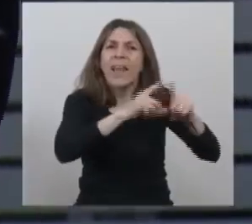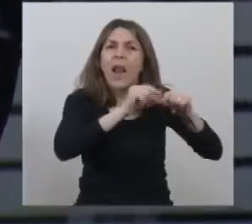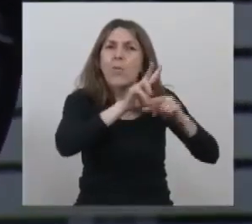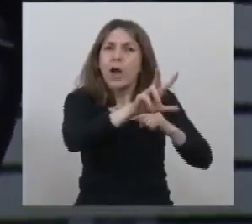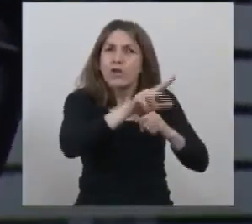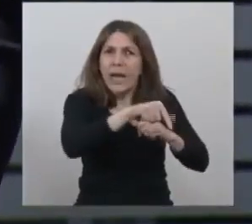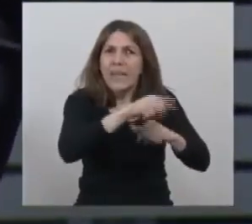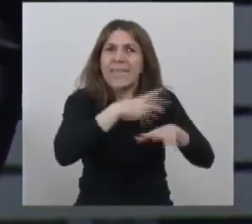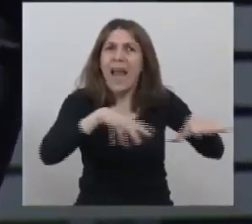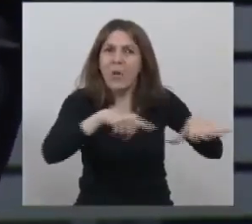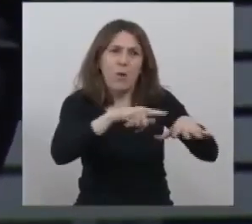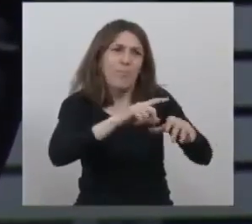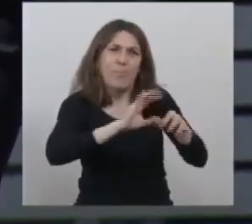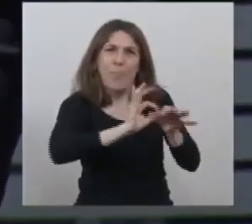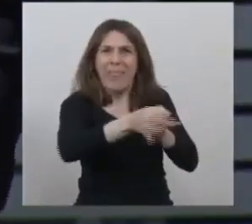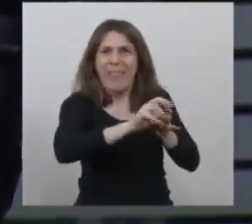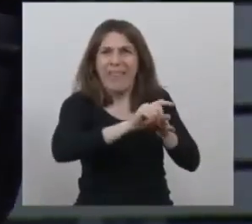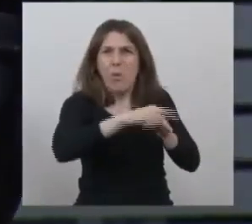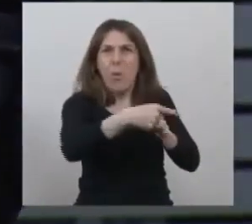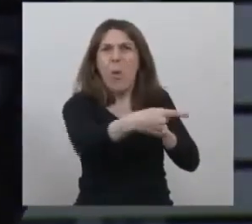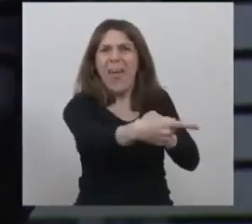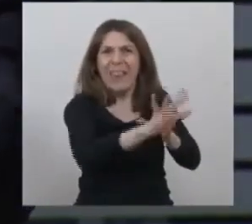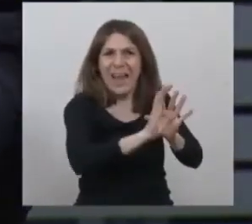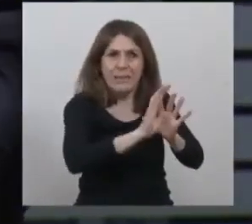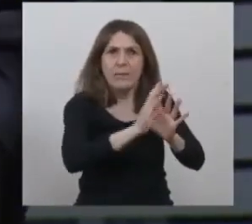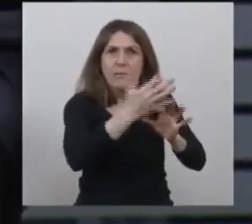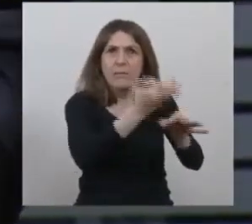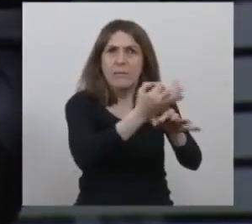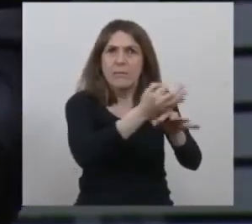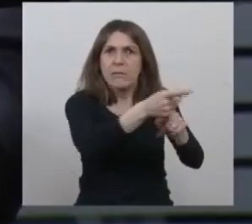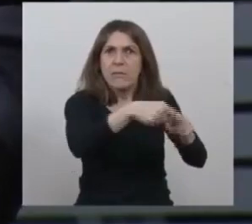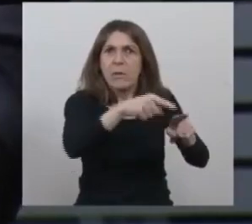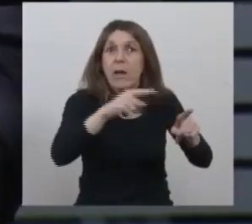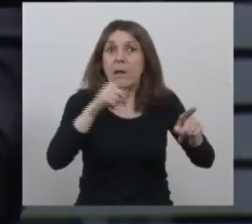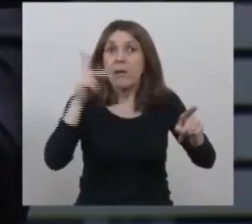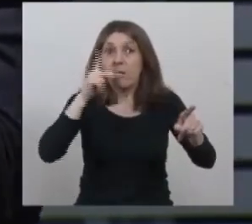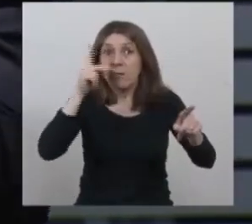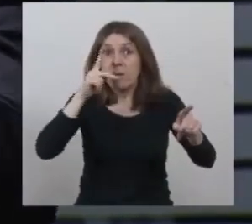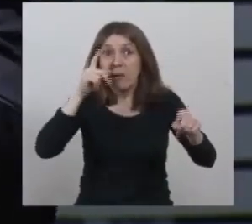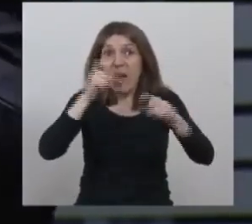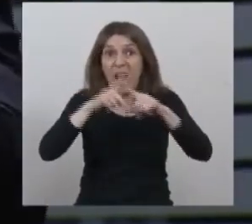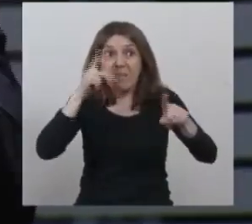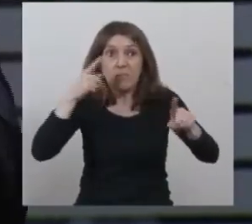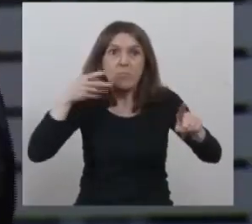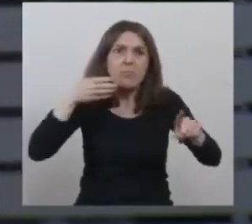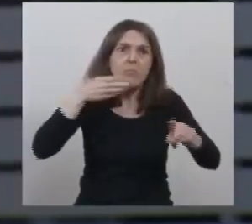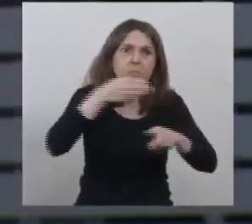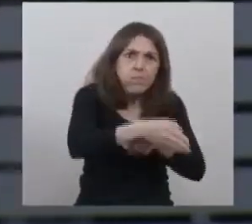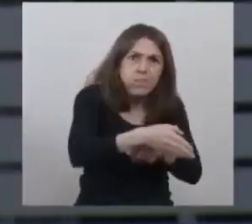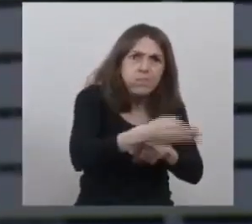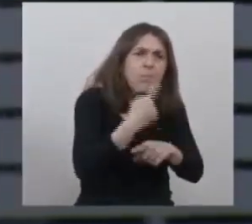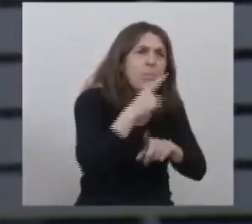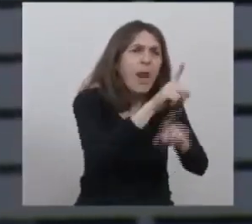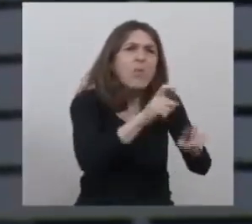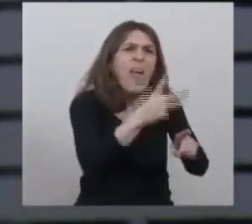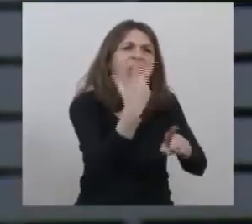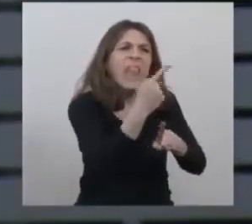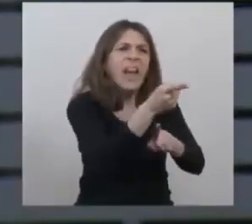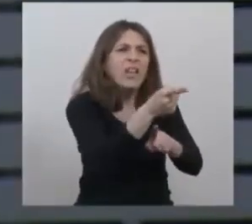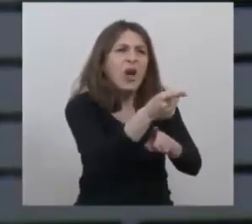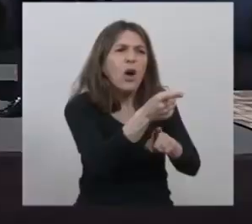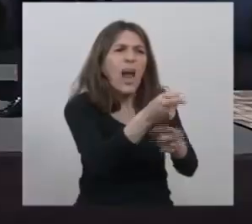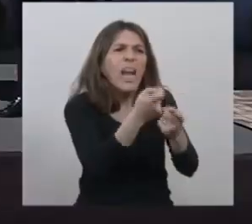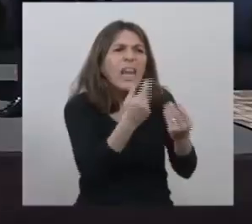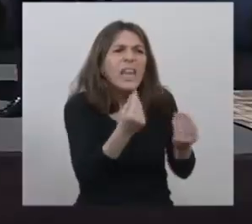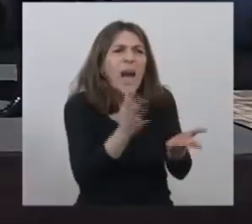que está acá a unas cuadras, que Néstor la visitó y le preguntó a la directora que necesitaba y pidió un